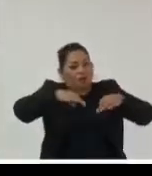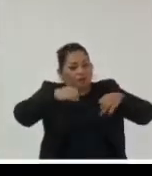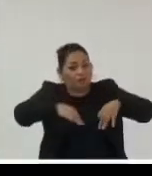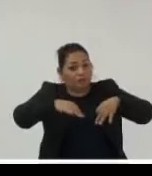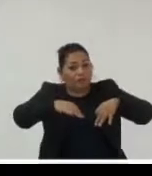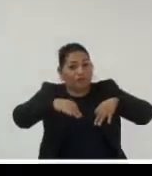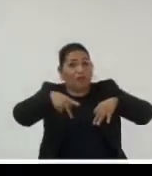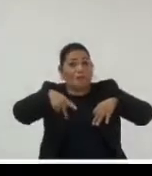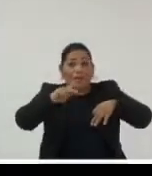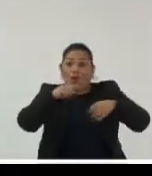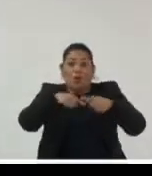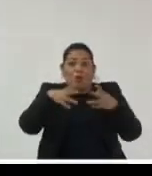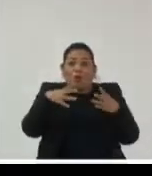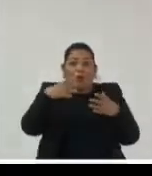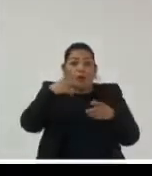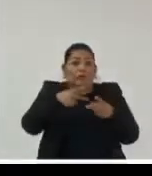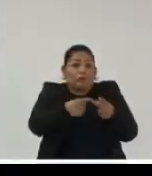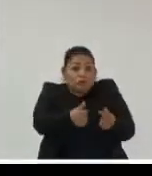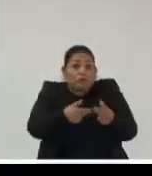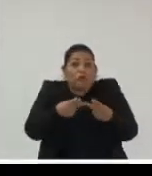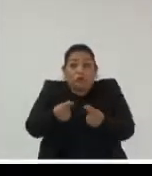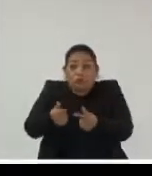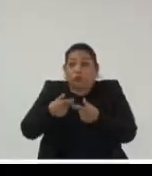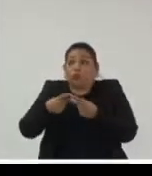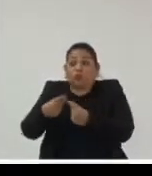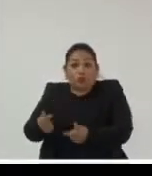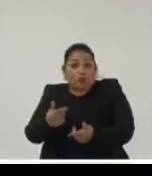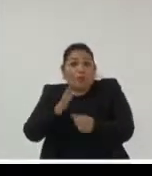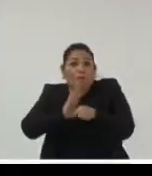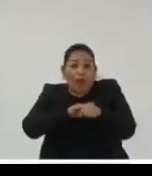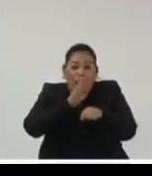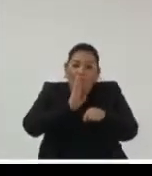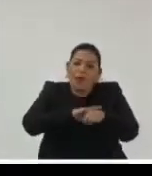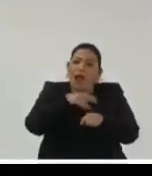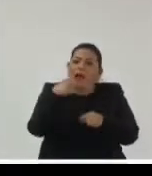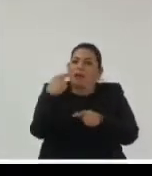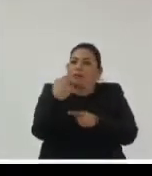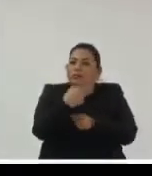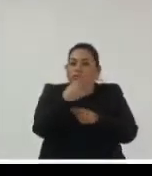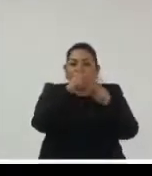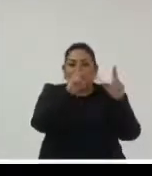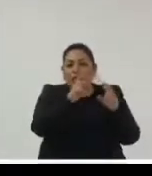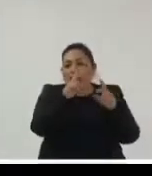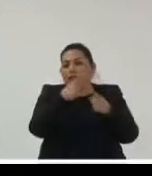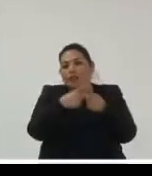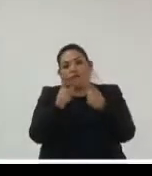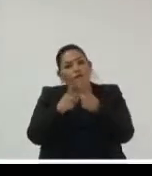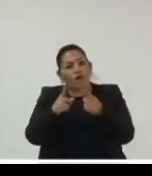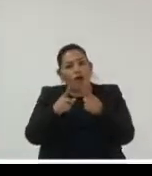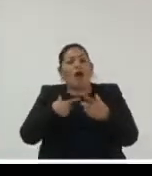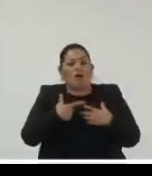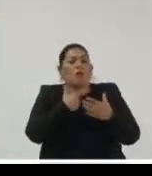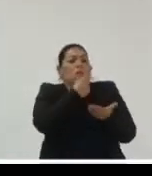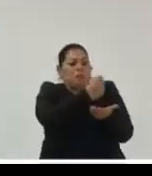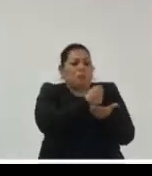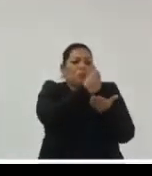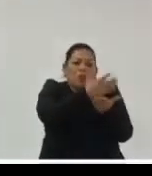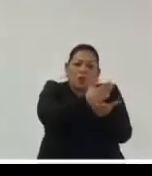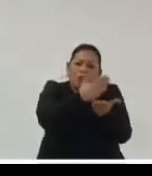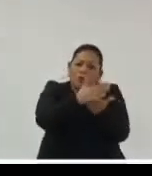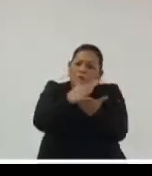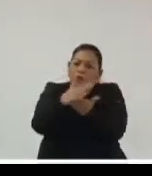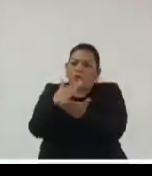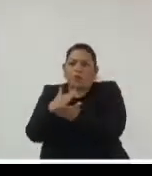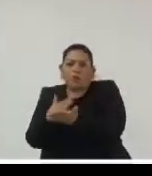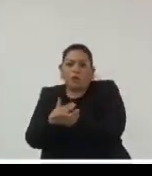agota se nos agota la plata para hacer que que pasen las cosas a nivel de las empresas en una situación de pandemia como la que hemos vivido